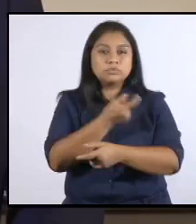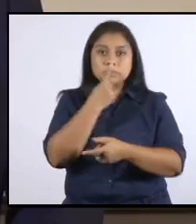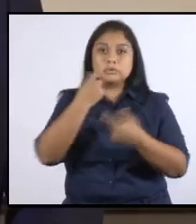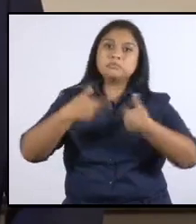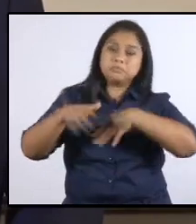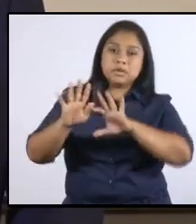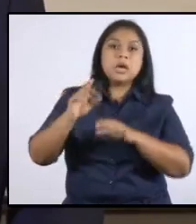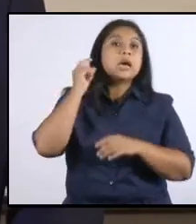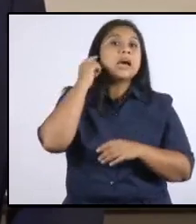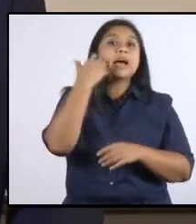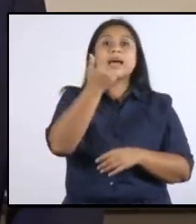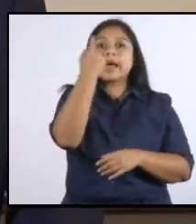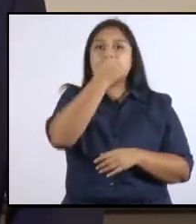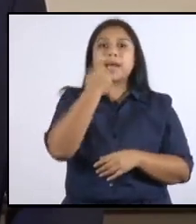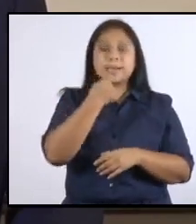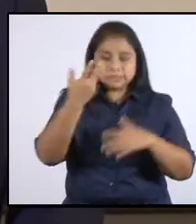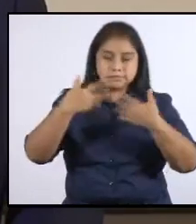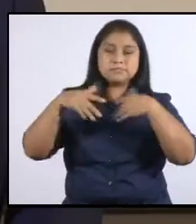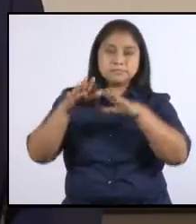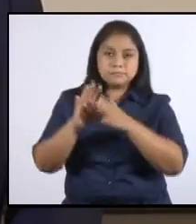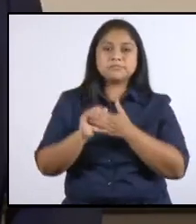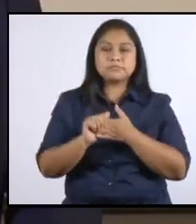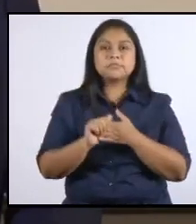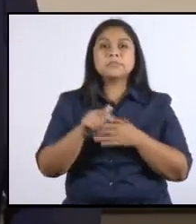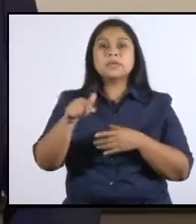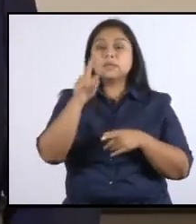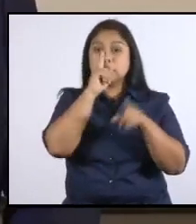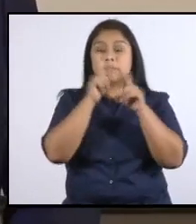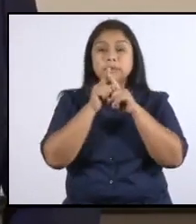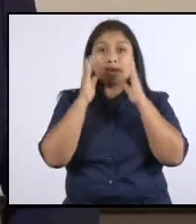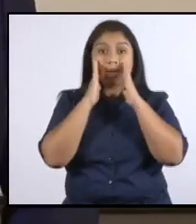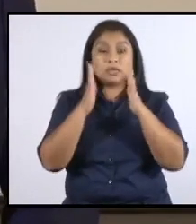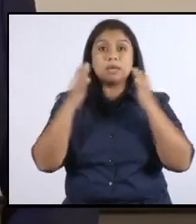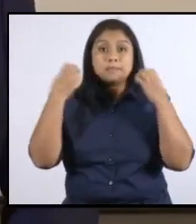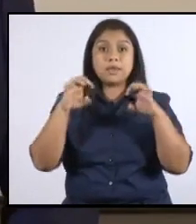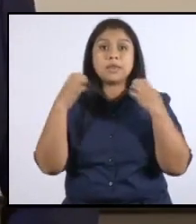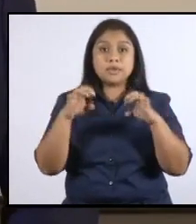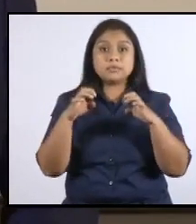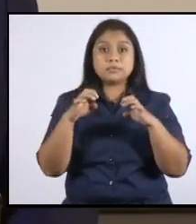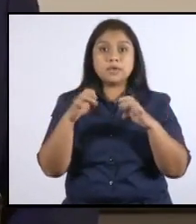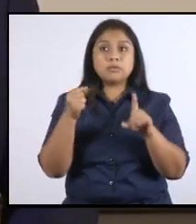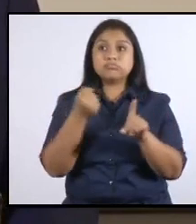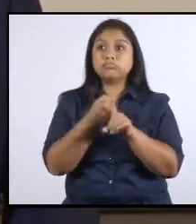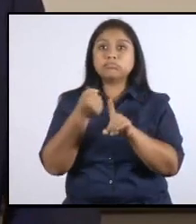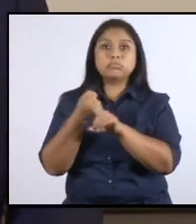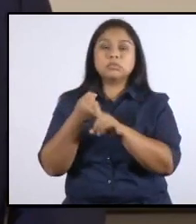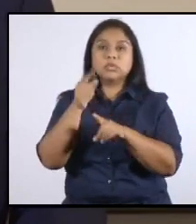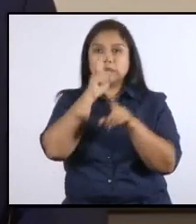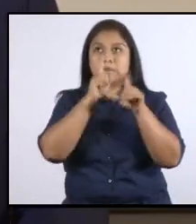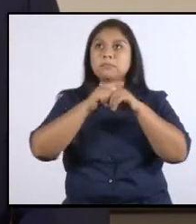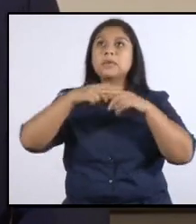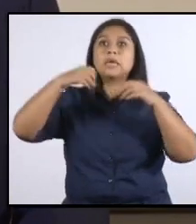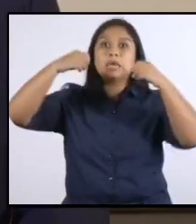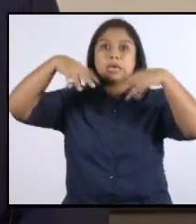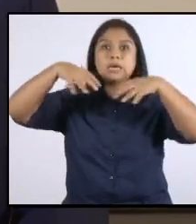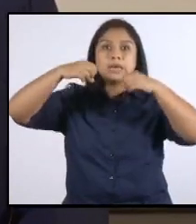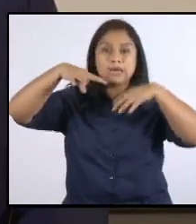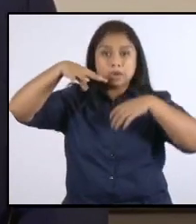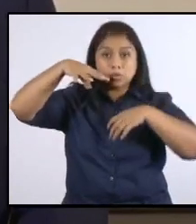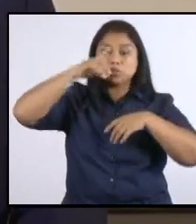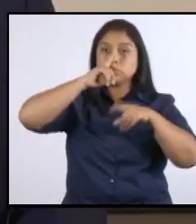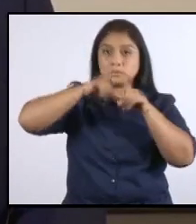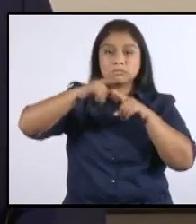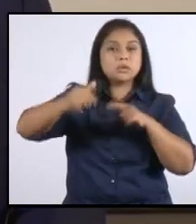propano. Tampoco los servicios de atención de emergencia suscitadas en la distribución de energía eléctrica, servicio